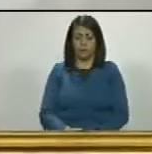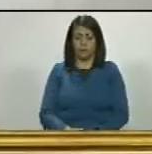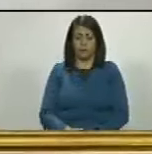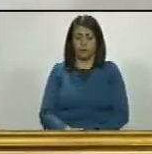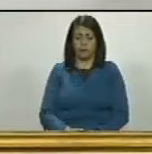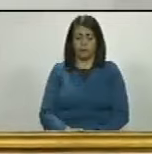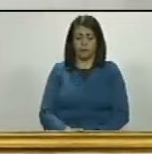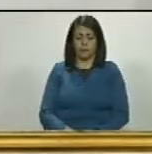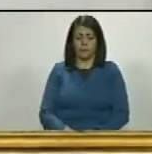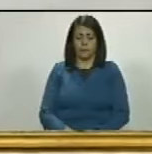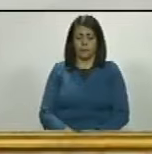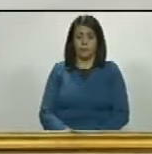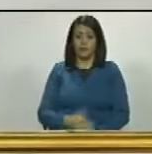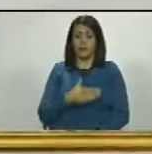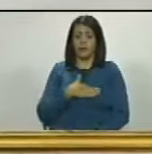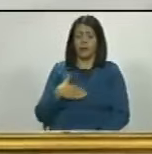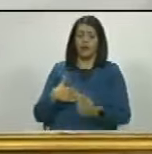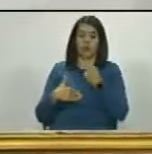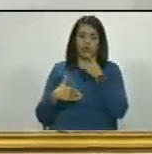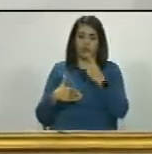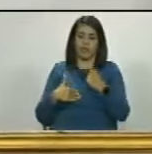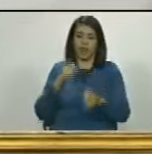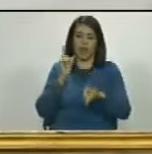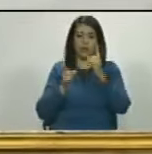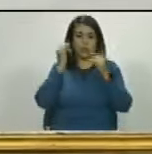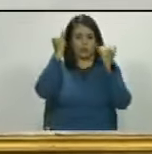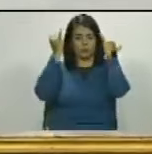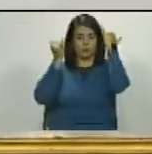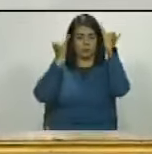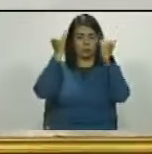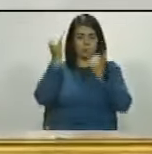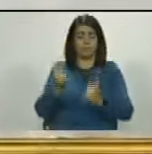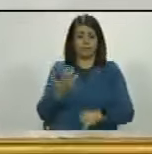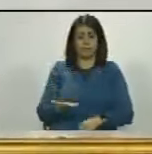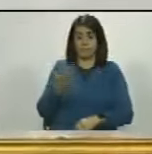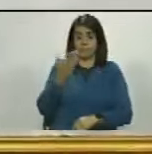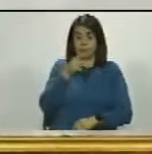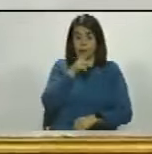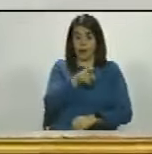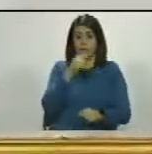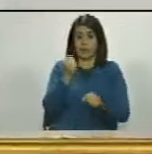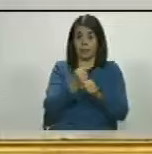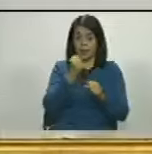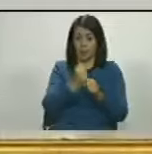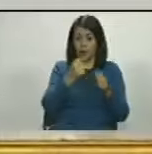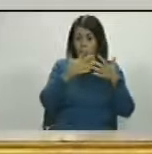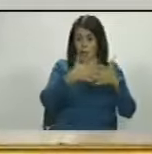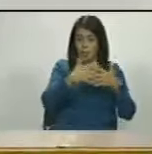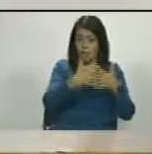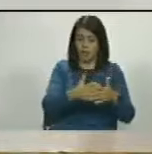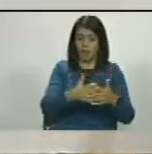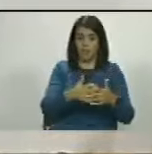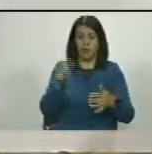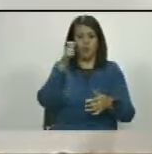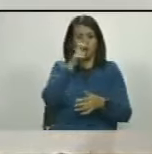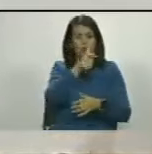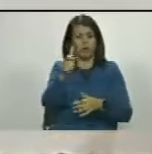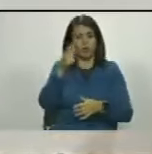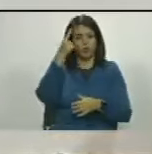quiero mencionar algunas ideas de la importancia de esta empresa, que nuestro pueblo sepa.